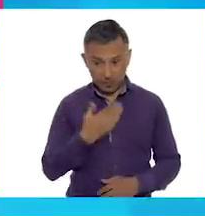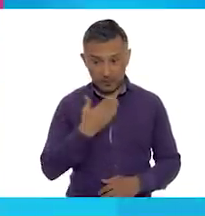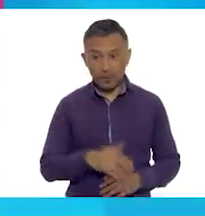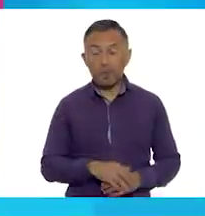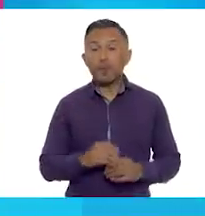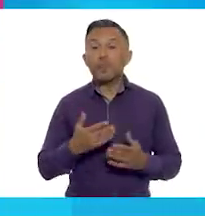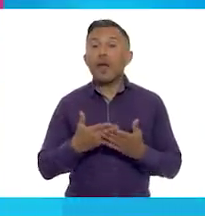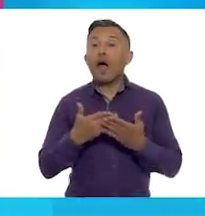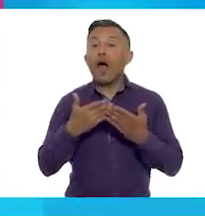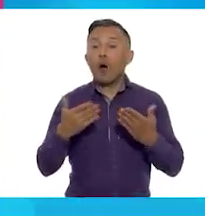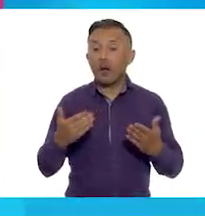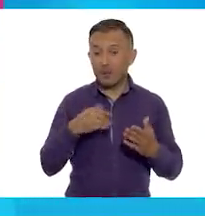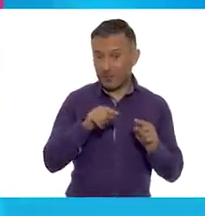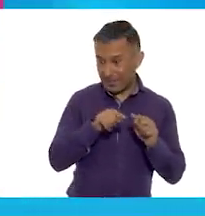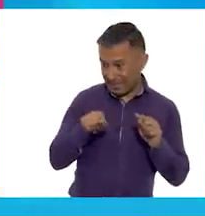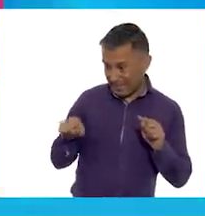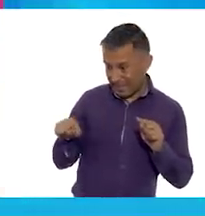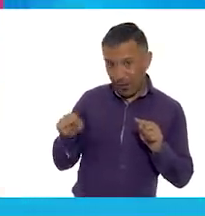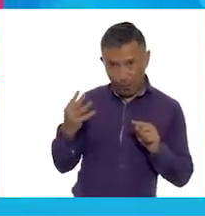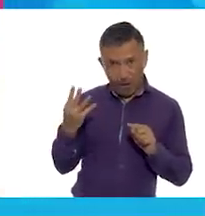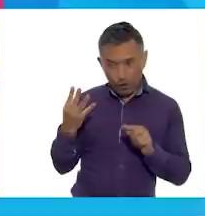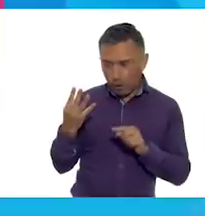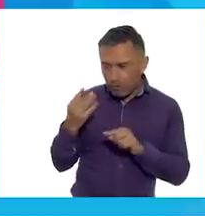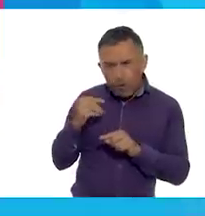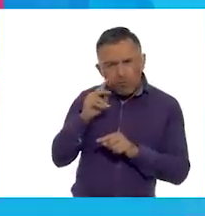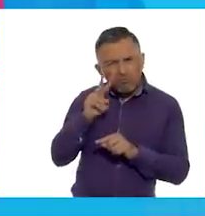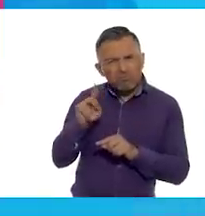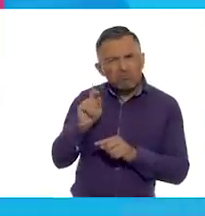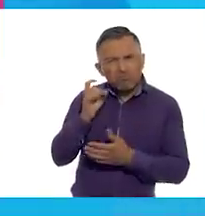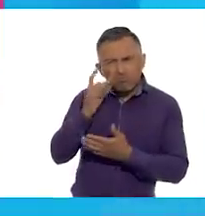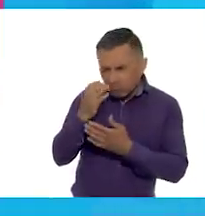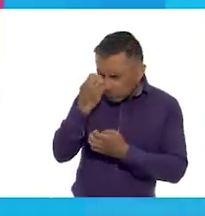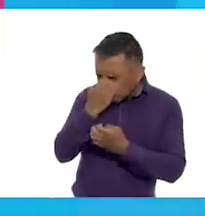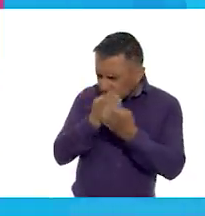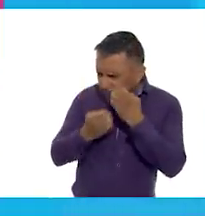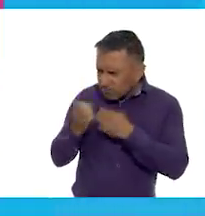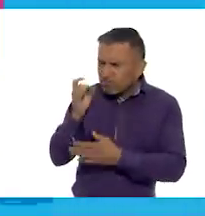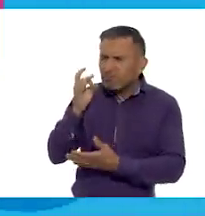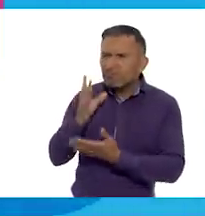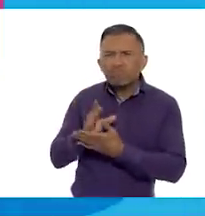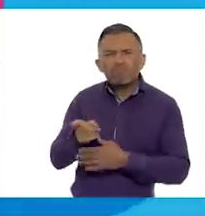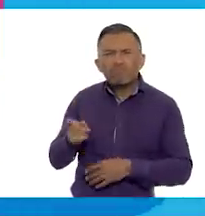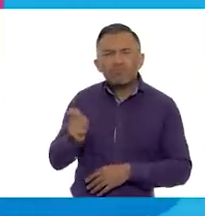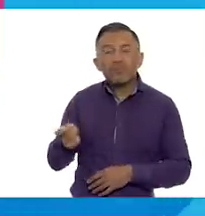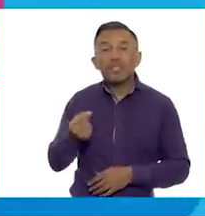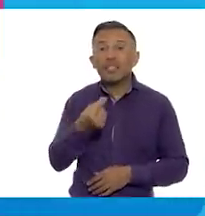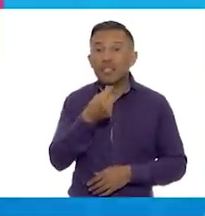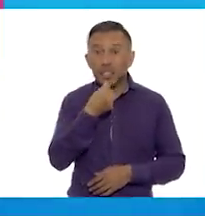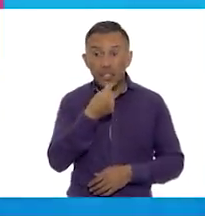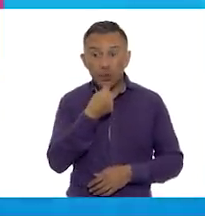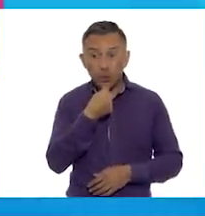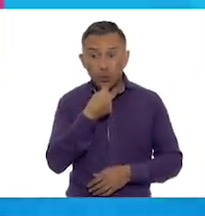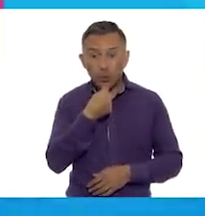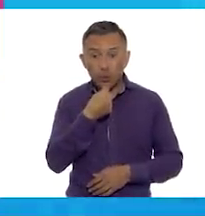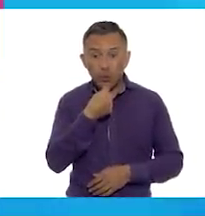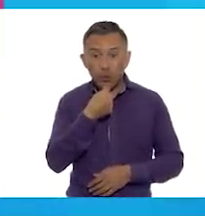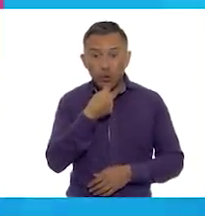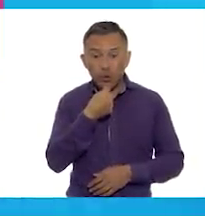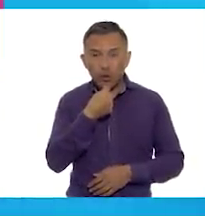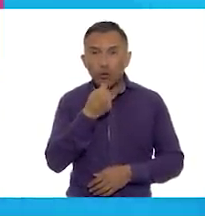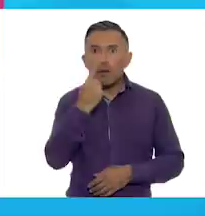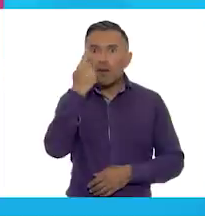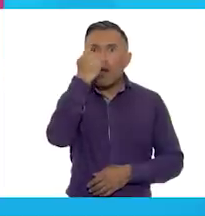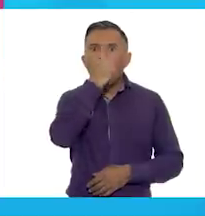¿qué es lo que observamos en esa casilla? A ver, observo a un niño que tiene una expresión de